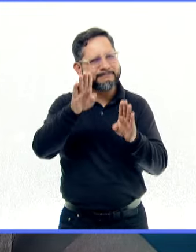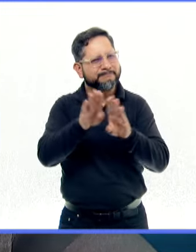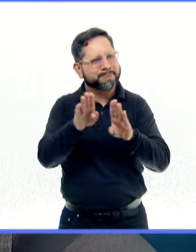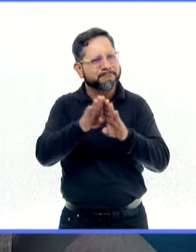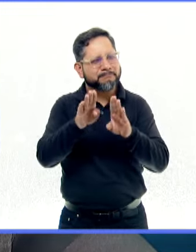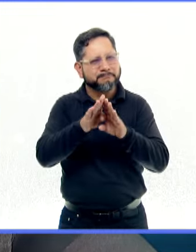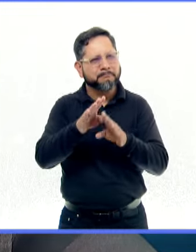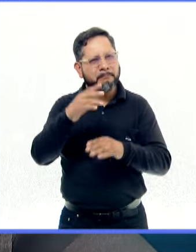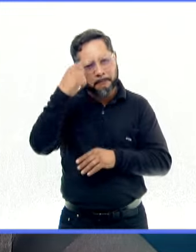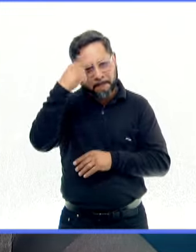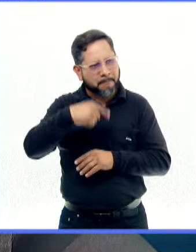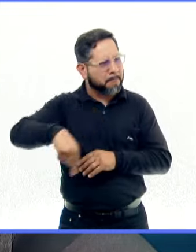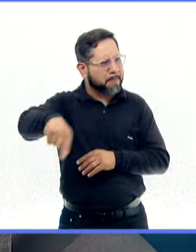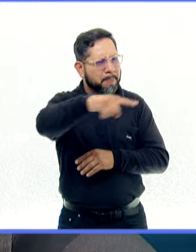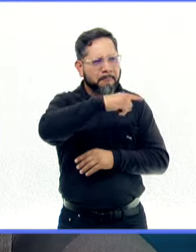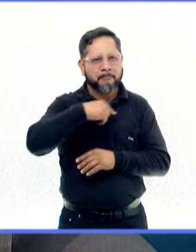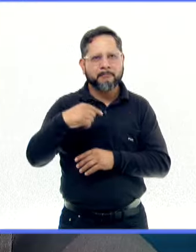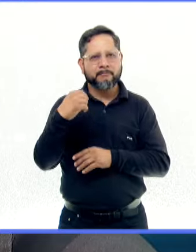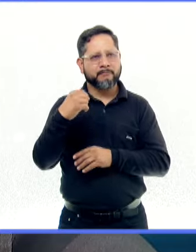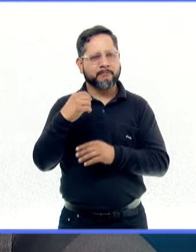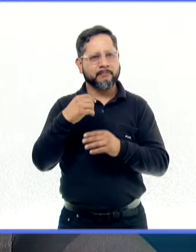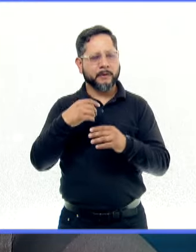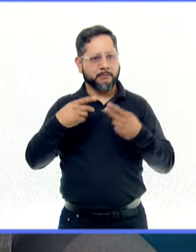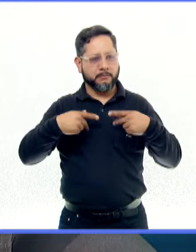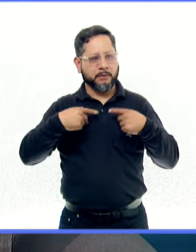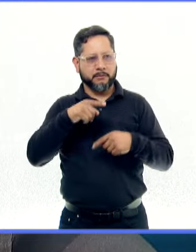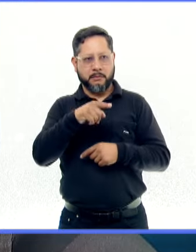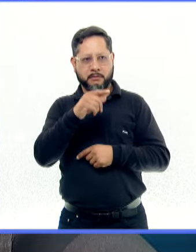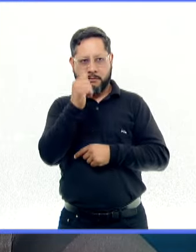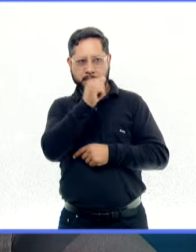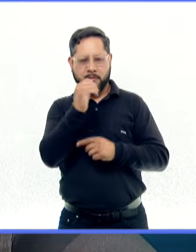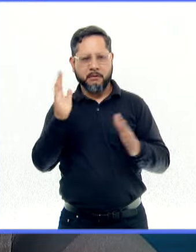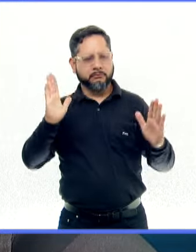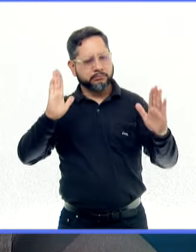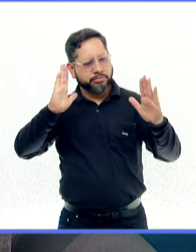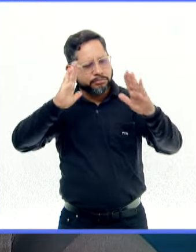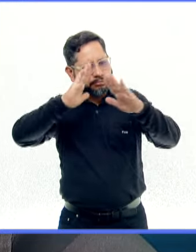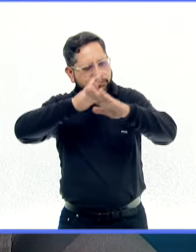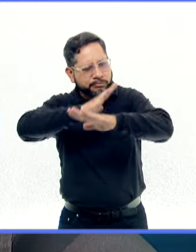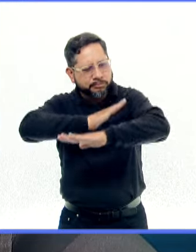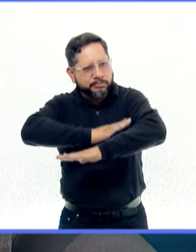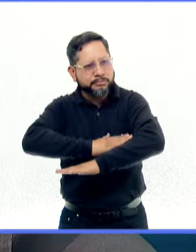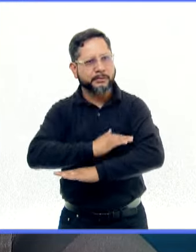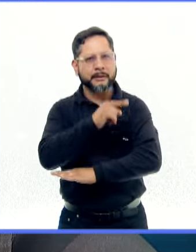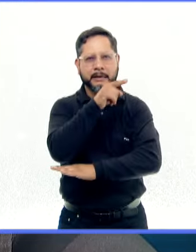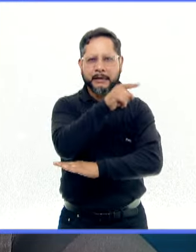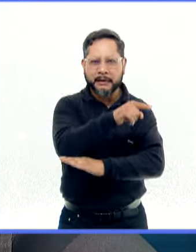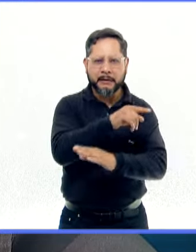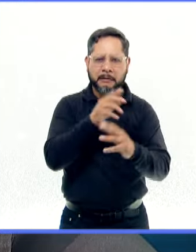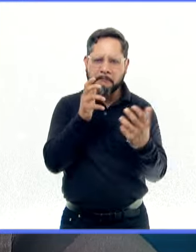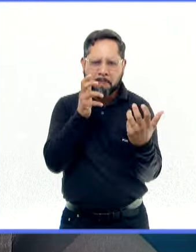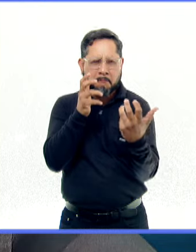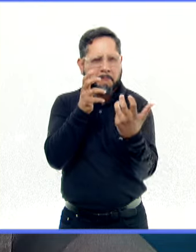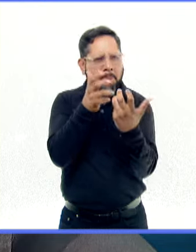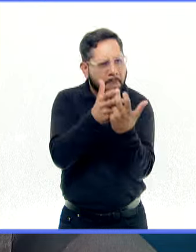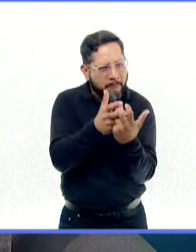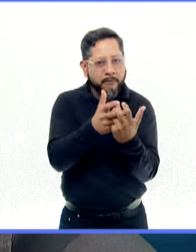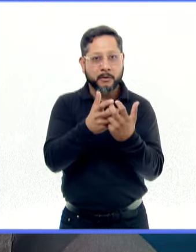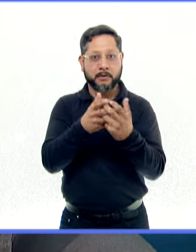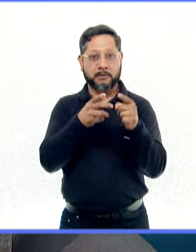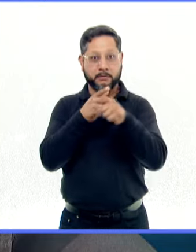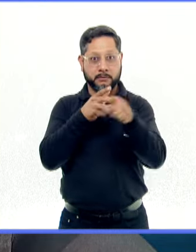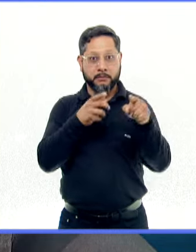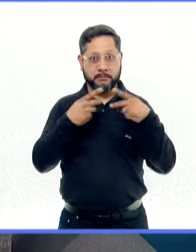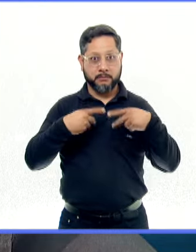forma más armónica para todos los individuos y encaminado, por supuesto, a la inserción social y a la tranquilidad de las personas